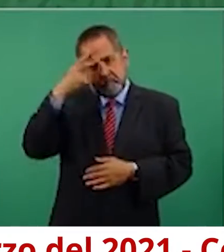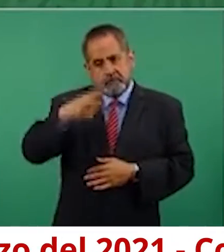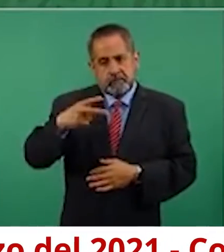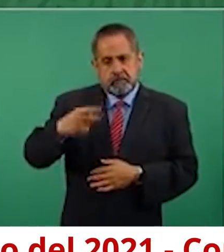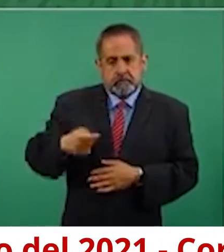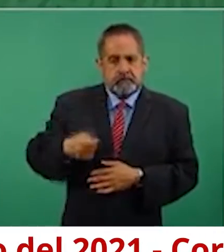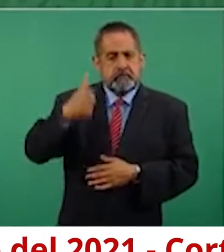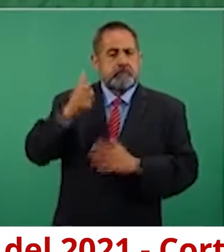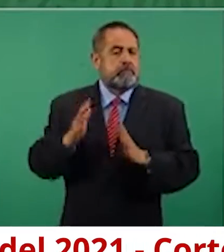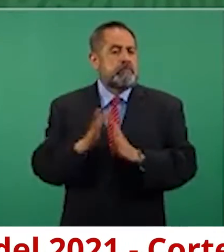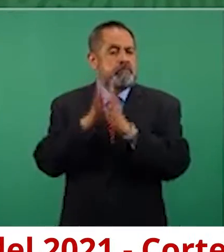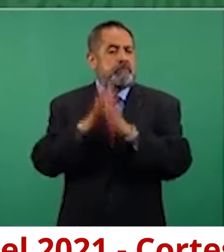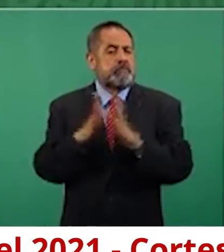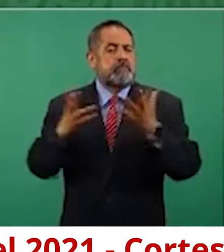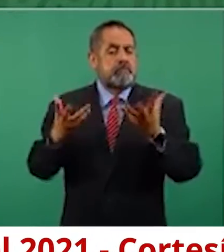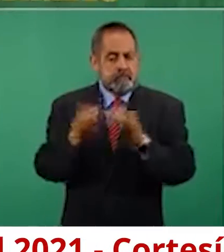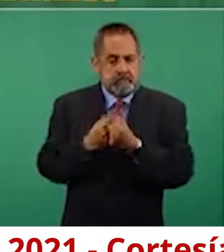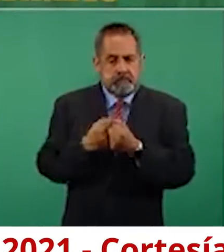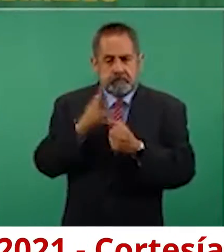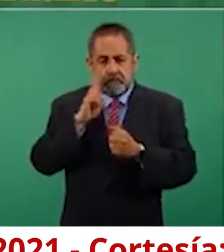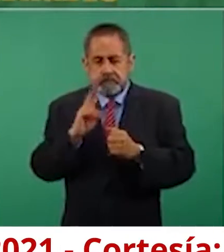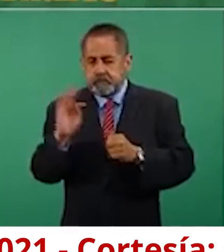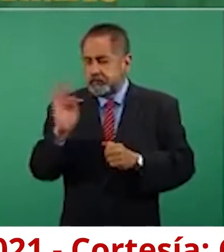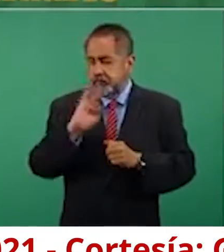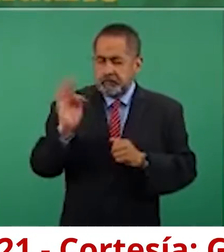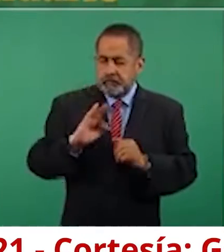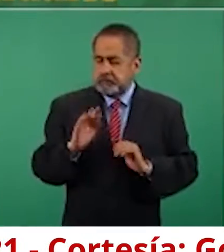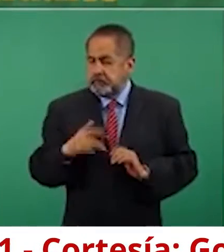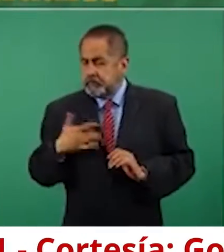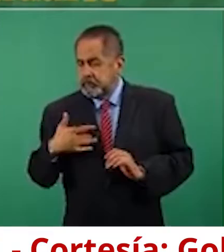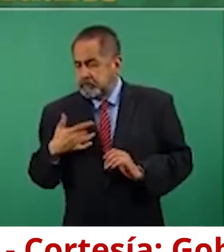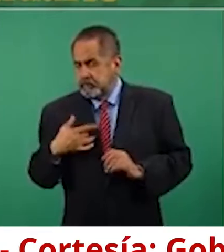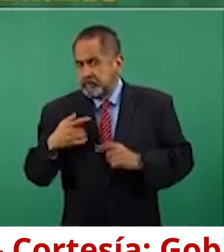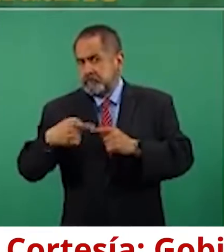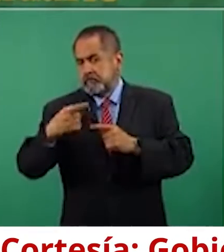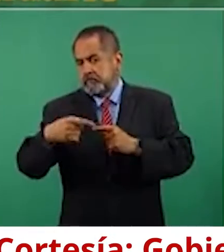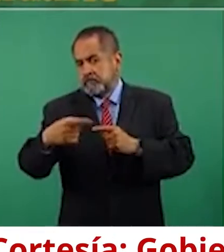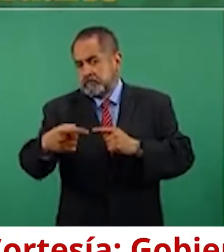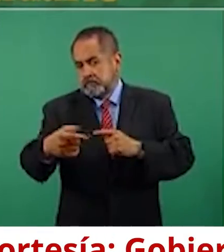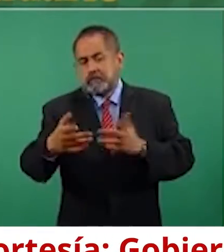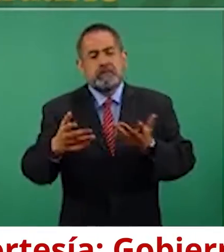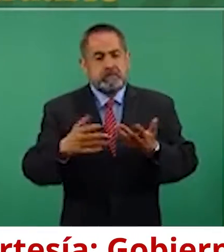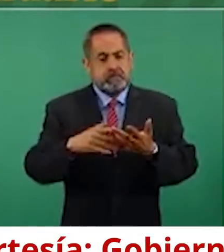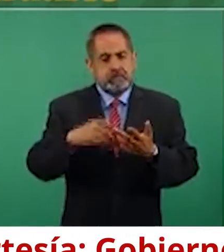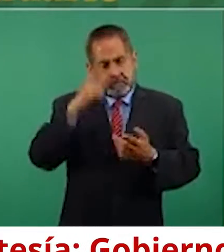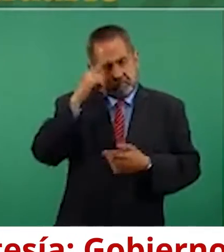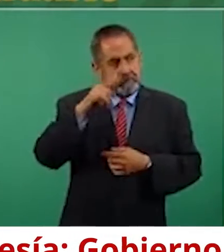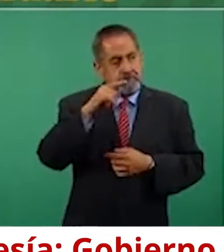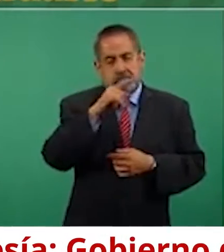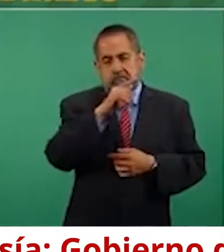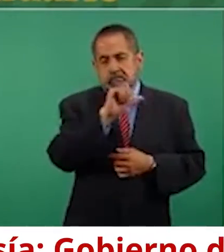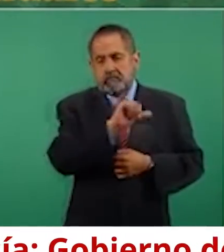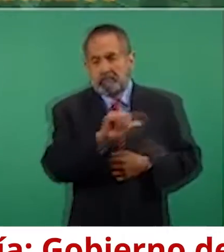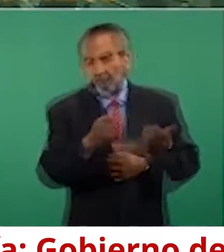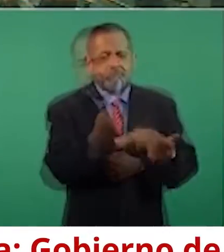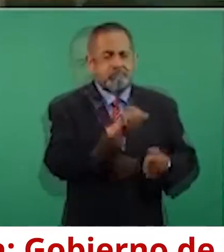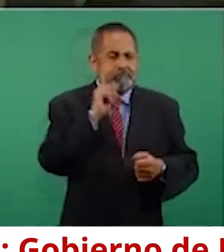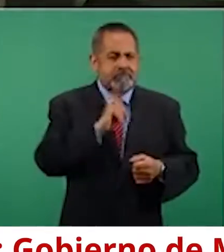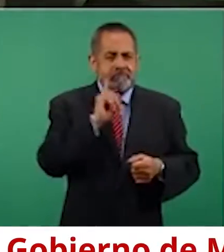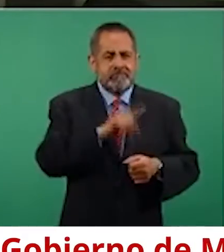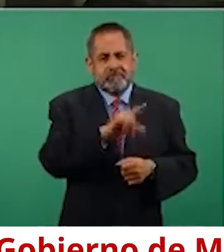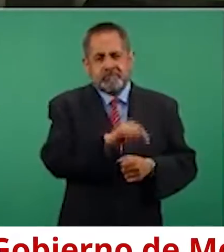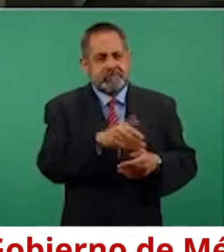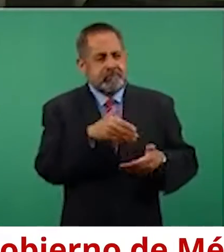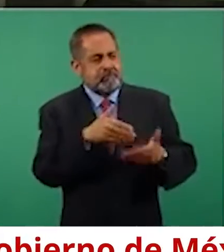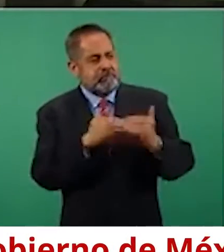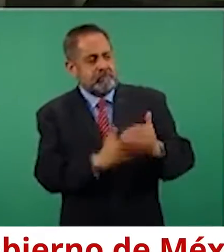participantes previendo lo que tiene que ocurrir, que es que la vacunación vaya bajando hacia los menores de edad. Si hay